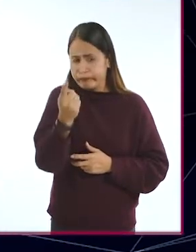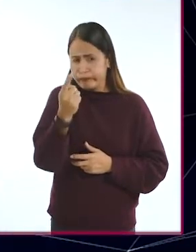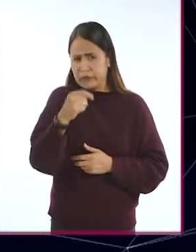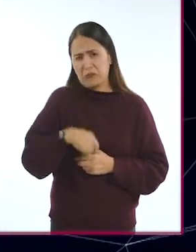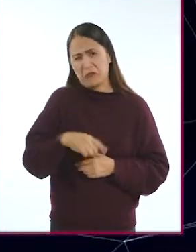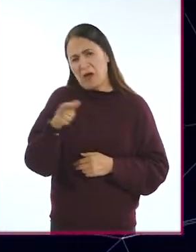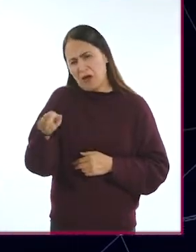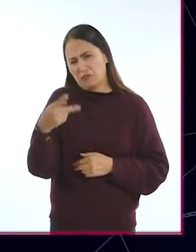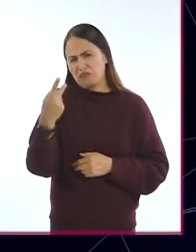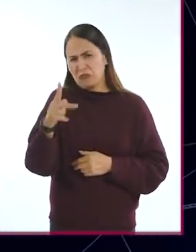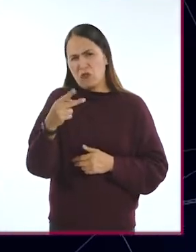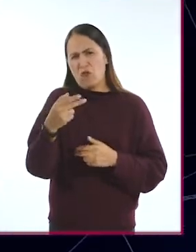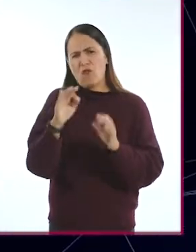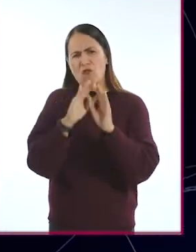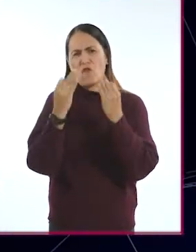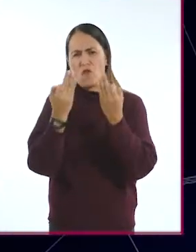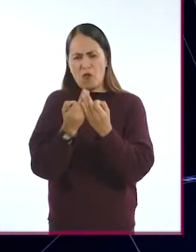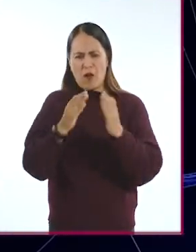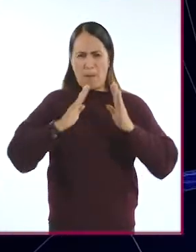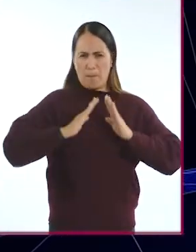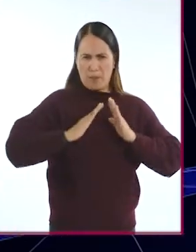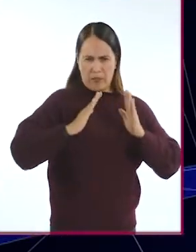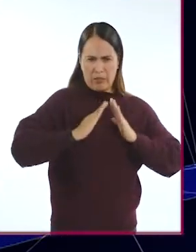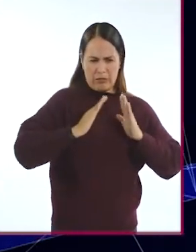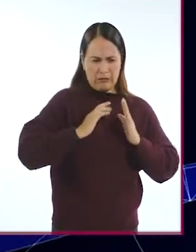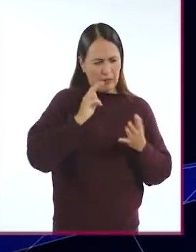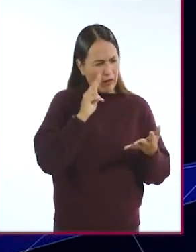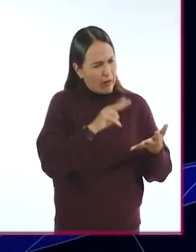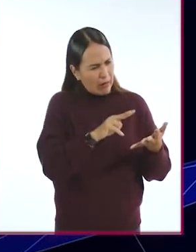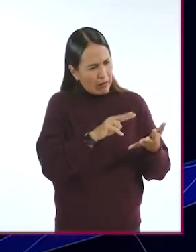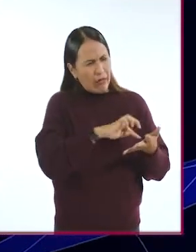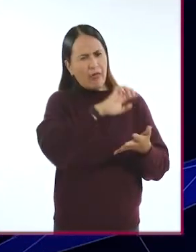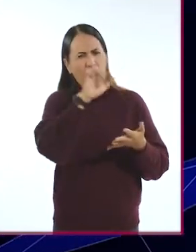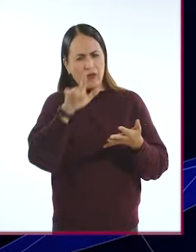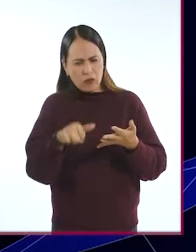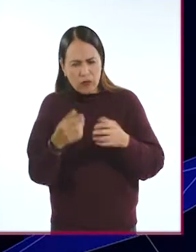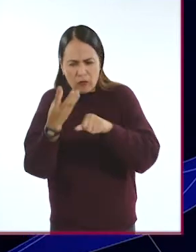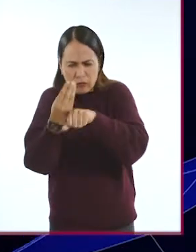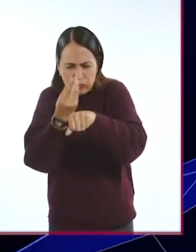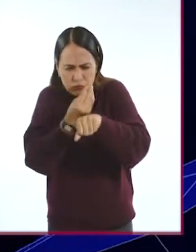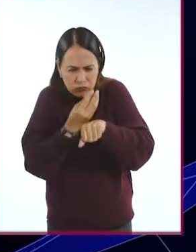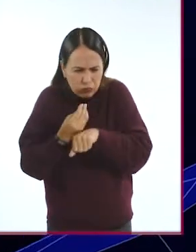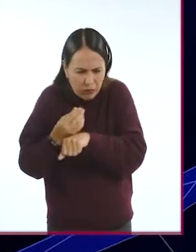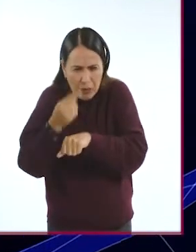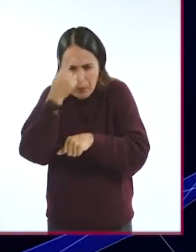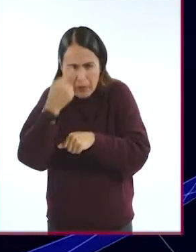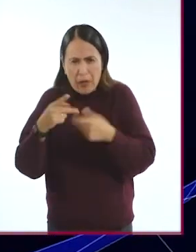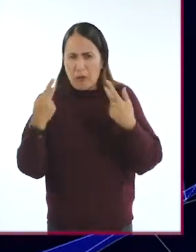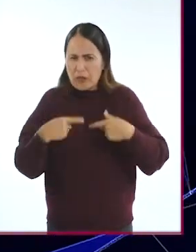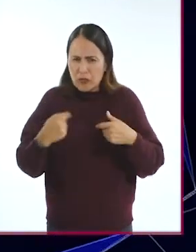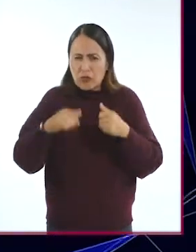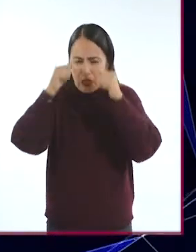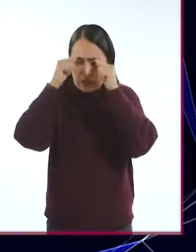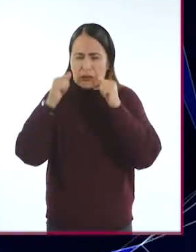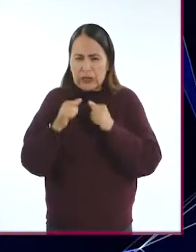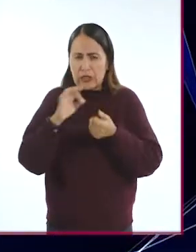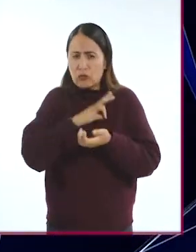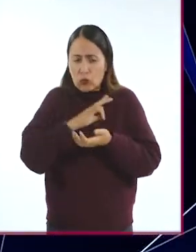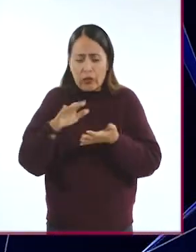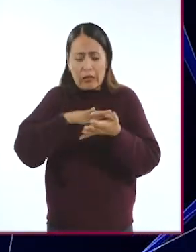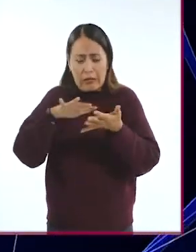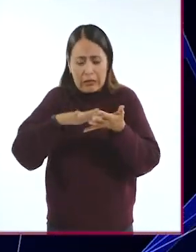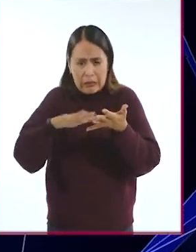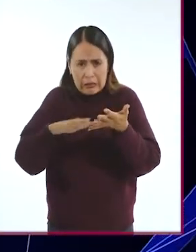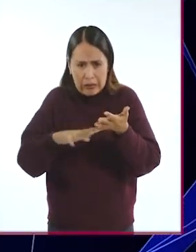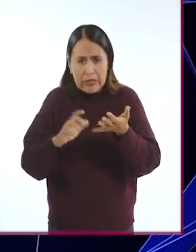diseño que había creado un militar, pero que él lo perfeccionó para que los ciegos pudieran escribir y leer, es una